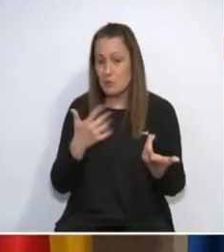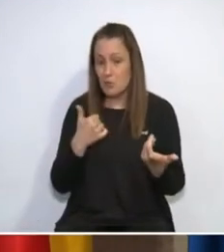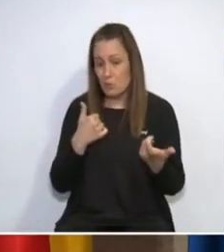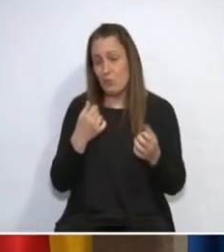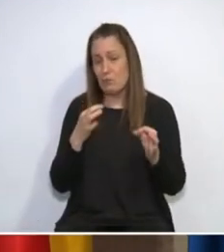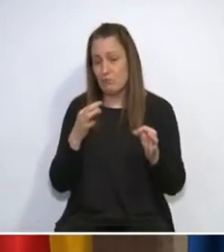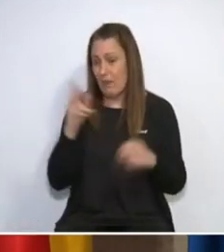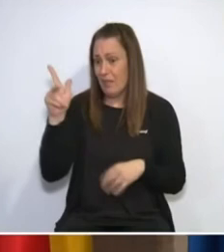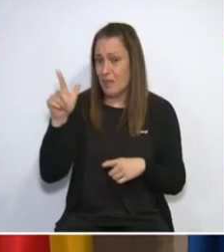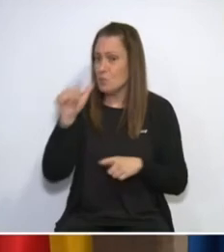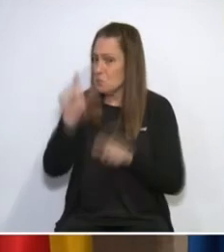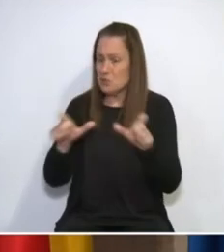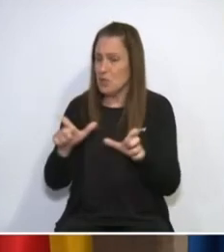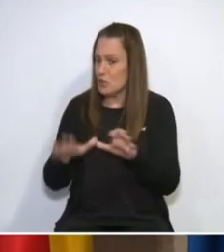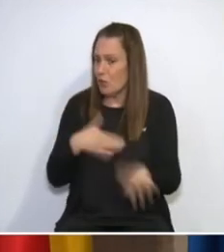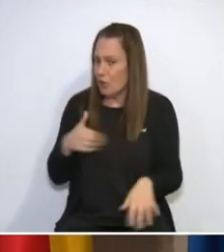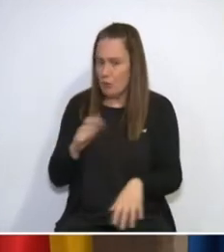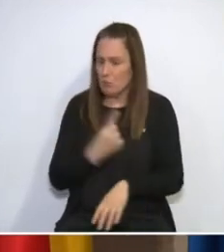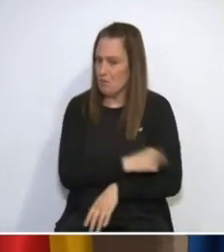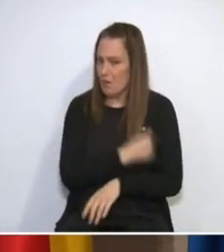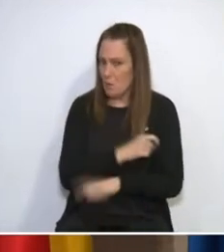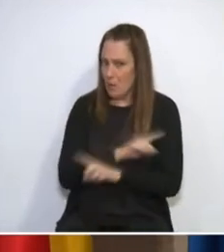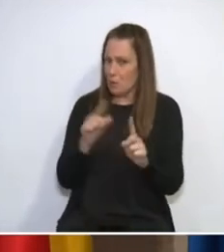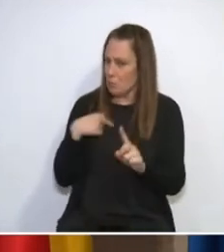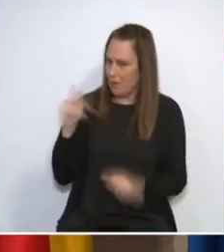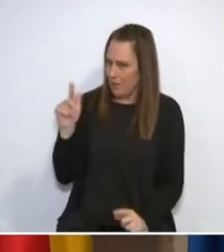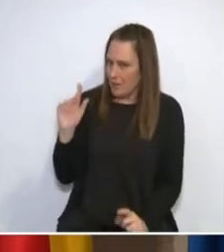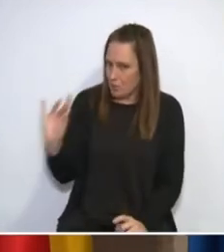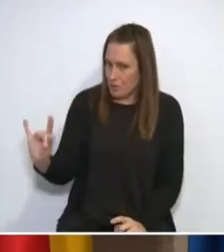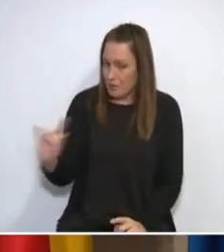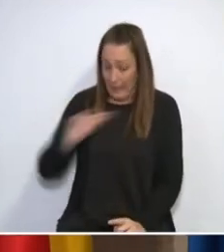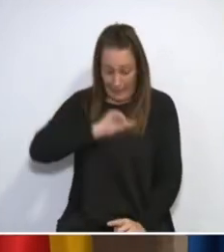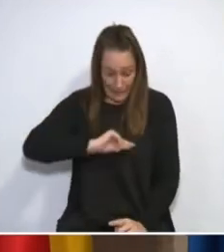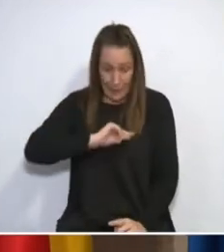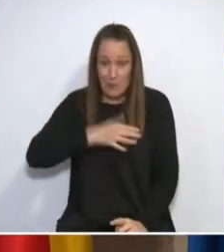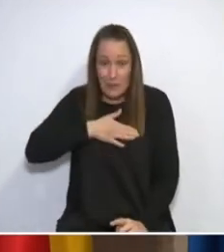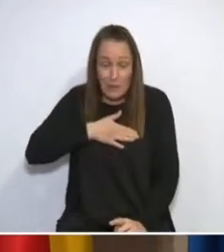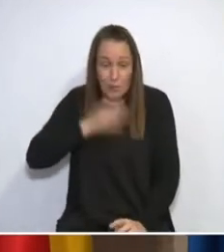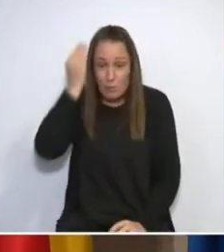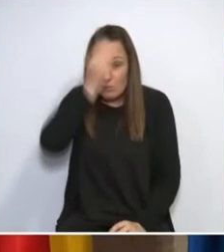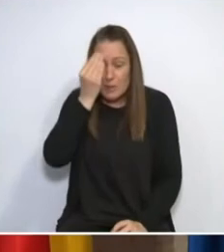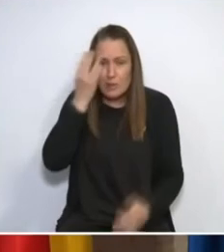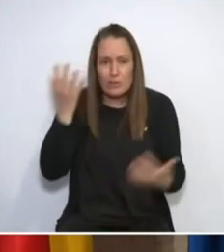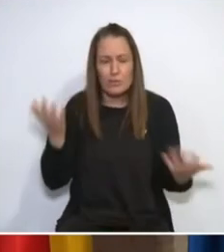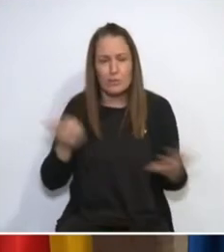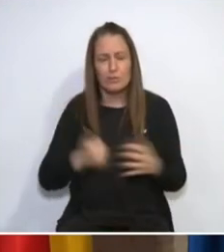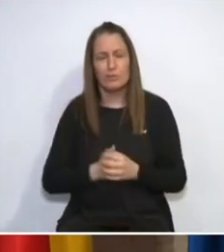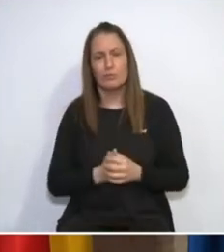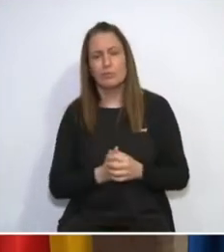Tienen derecho, por tanto, a no vacunarse. Éticamente, a mí me parece que es más